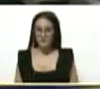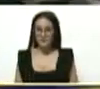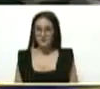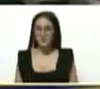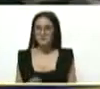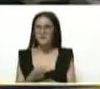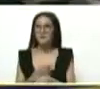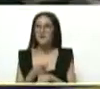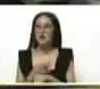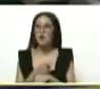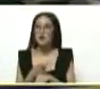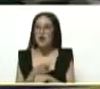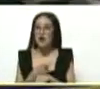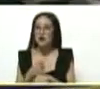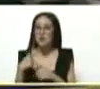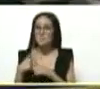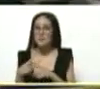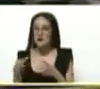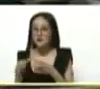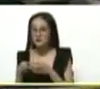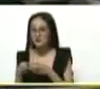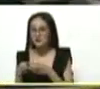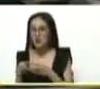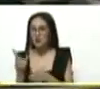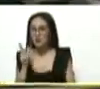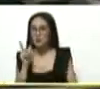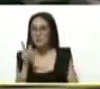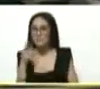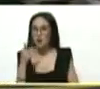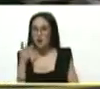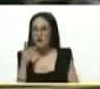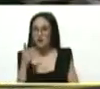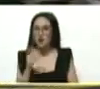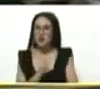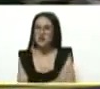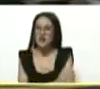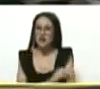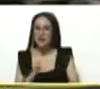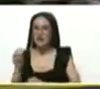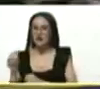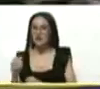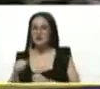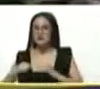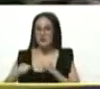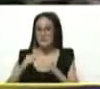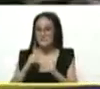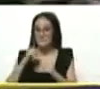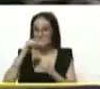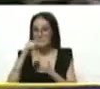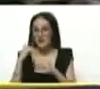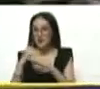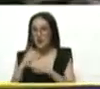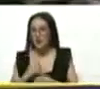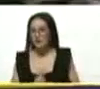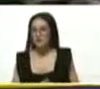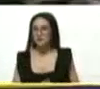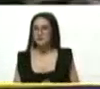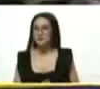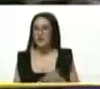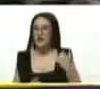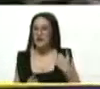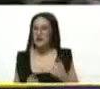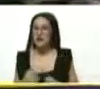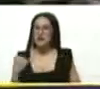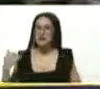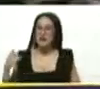Gobierno, partido, partido, gobierno. Izquierda, derecha, derecha, izquierda. En el boxeo, hablando en el boxeo.